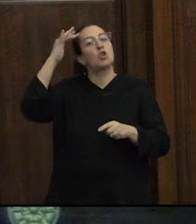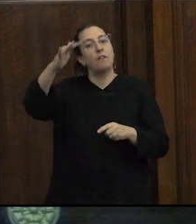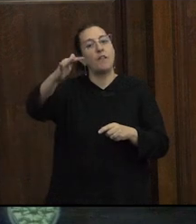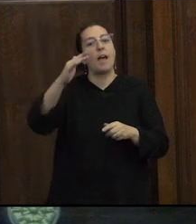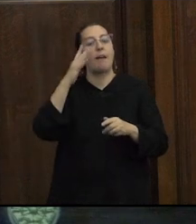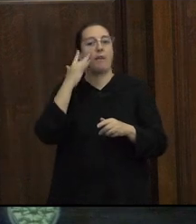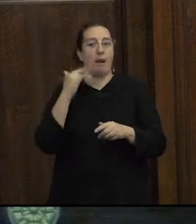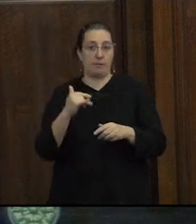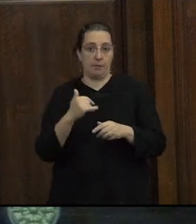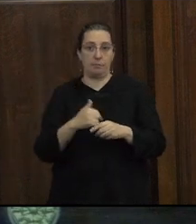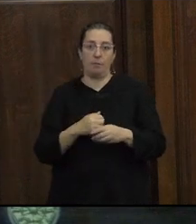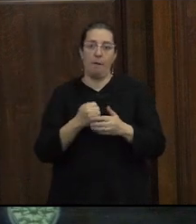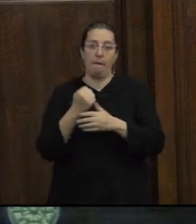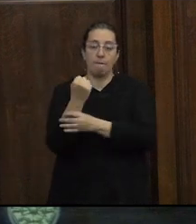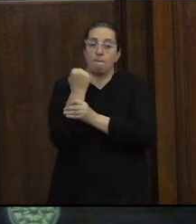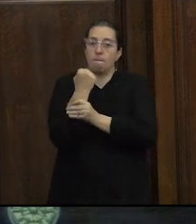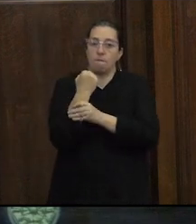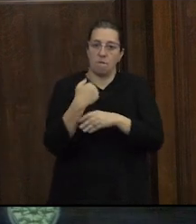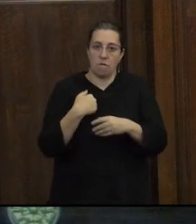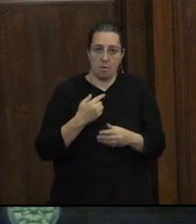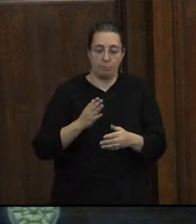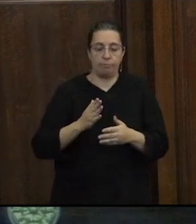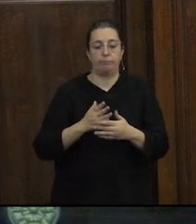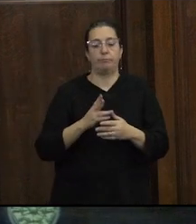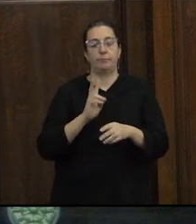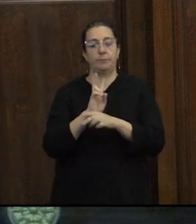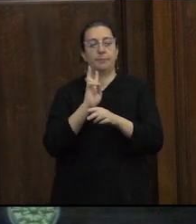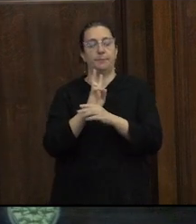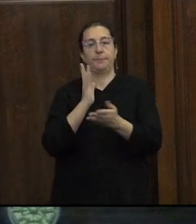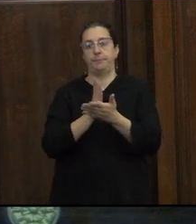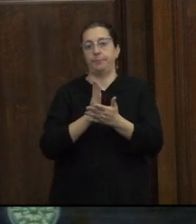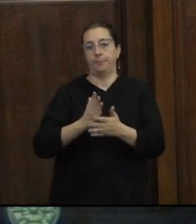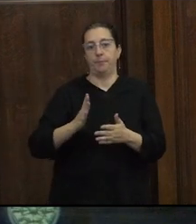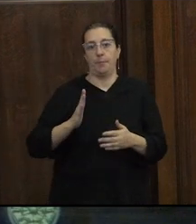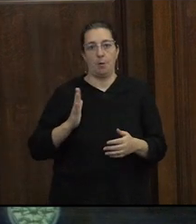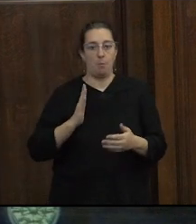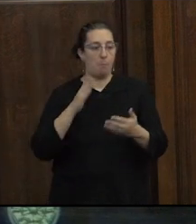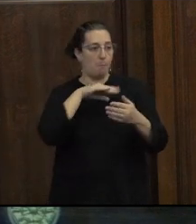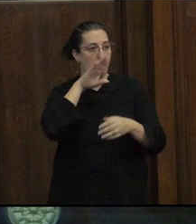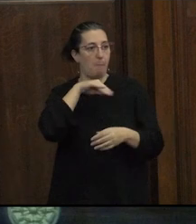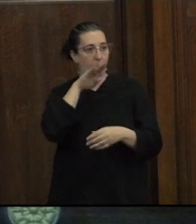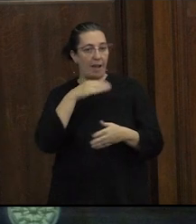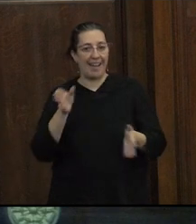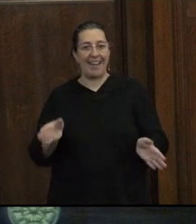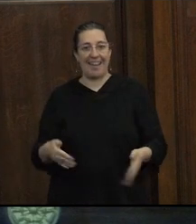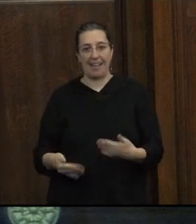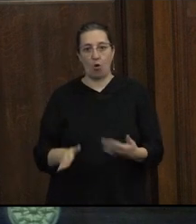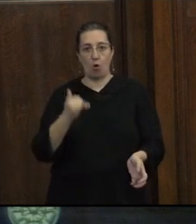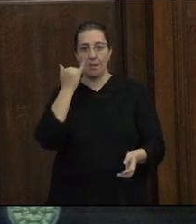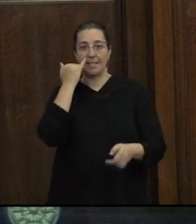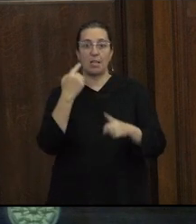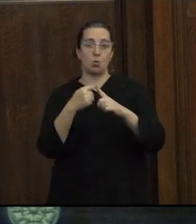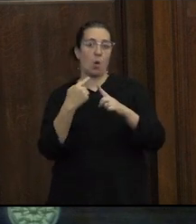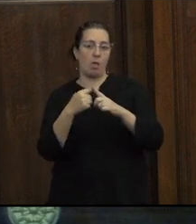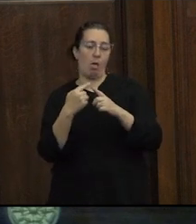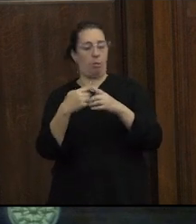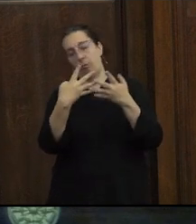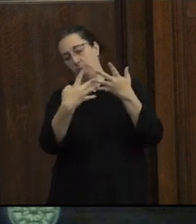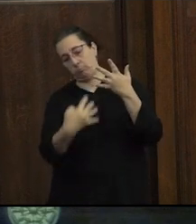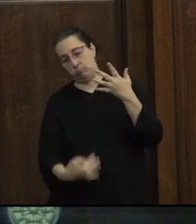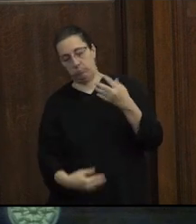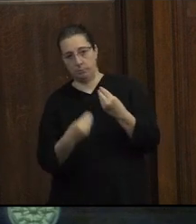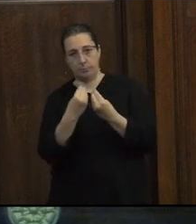feminista es la de su gran bandera y nos va a hablar sobre géneros y sexualidades y muchas más cosas